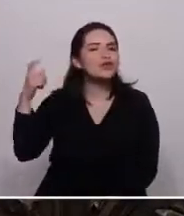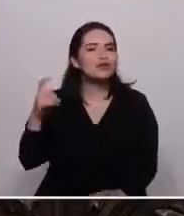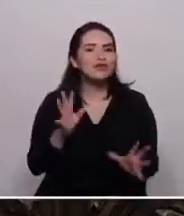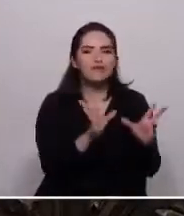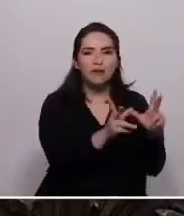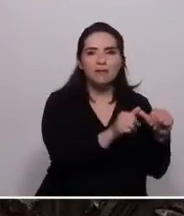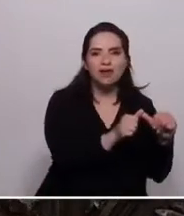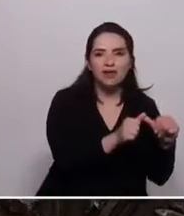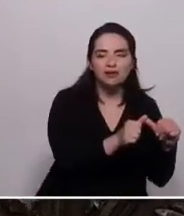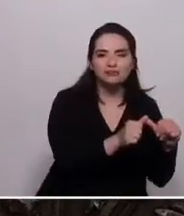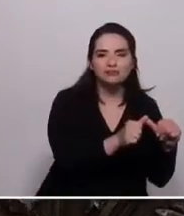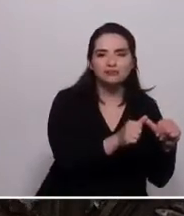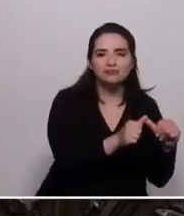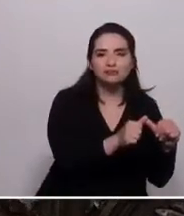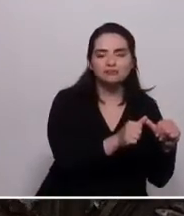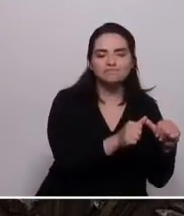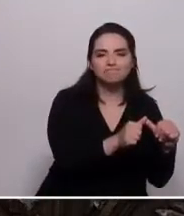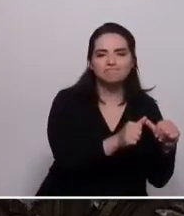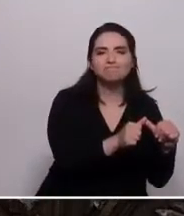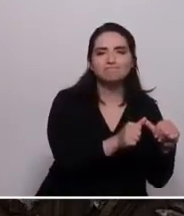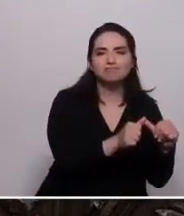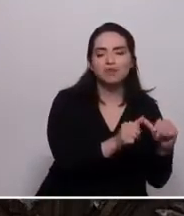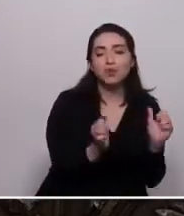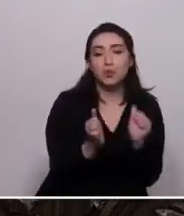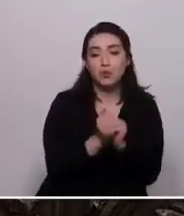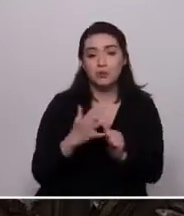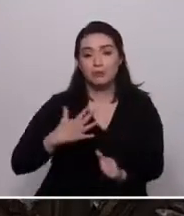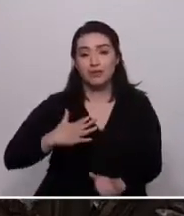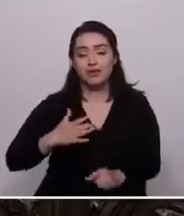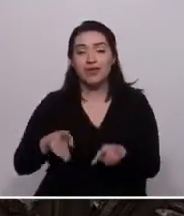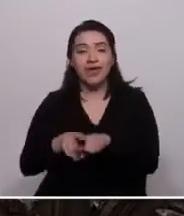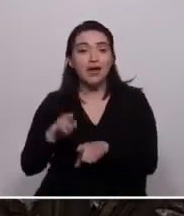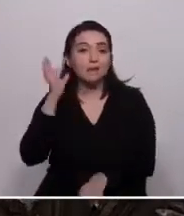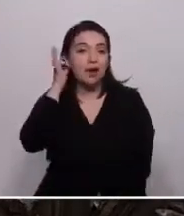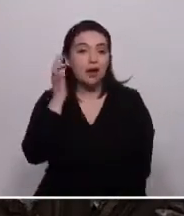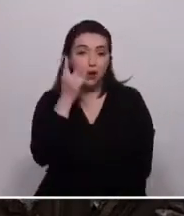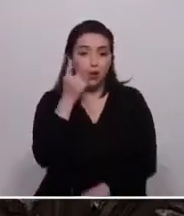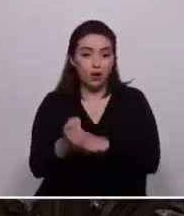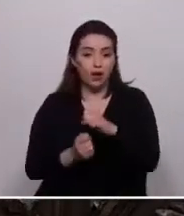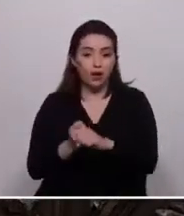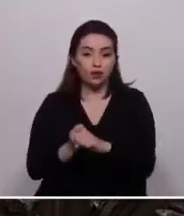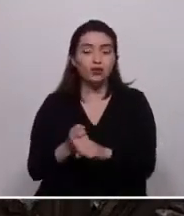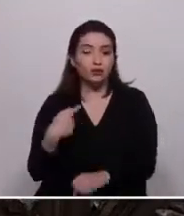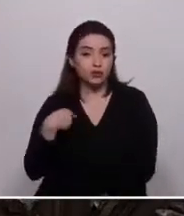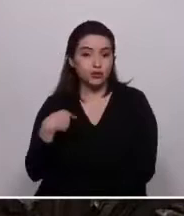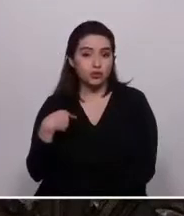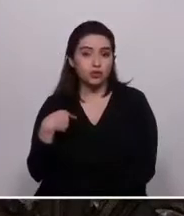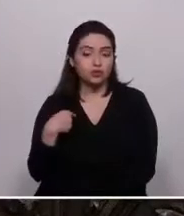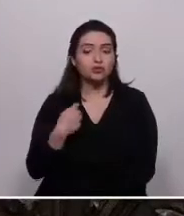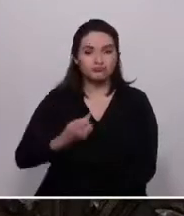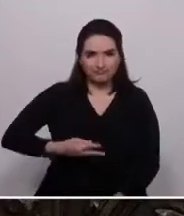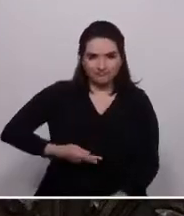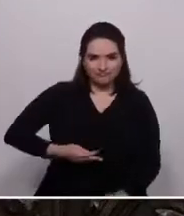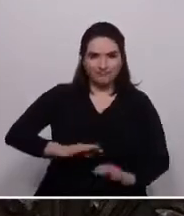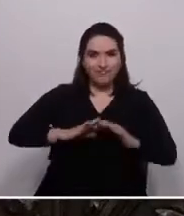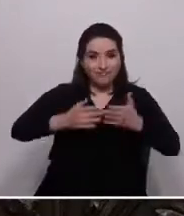y junto a mi hermana de un año y yo aún en su vientre.